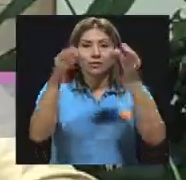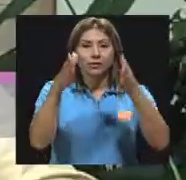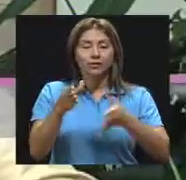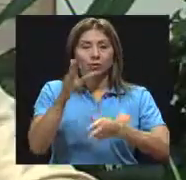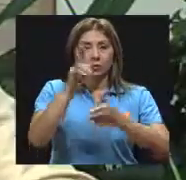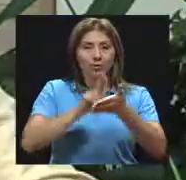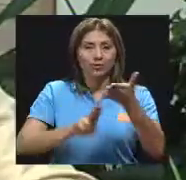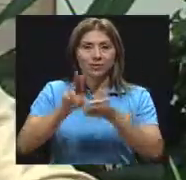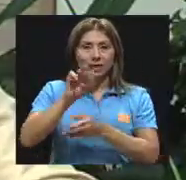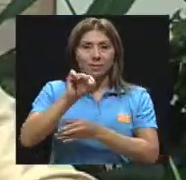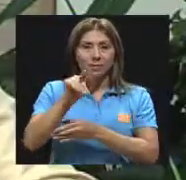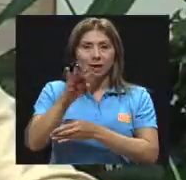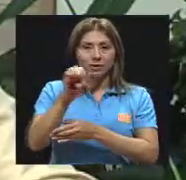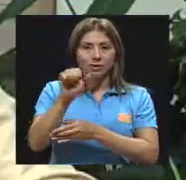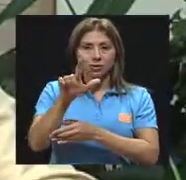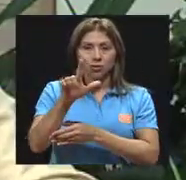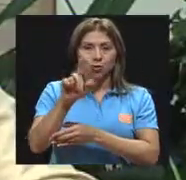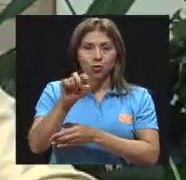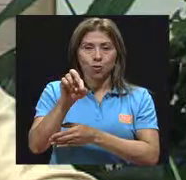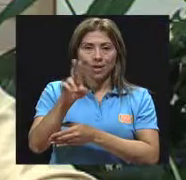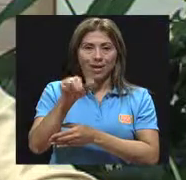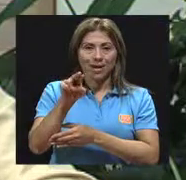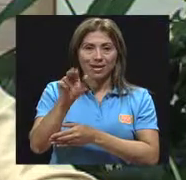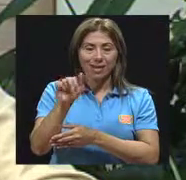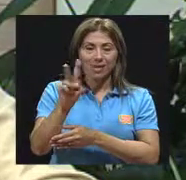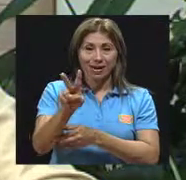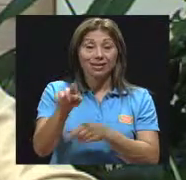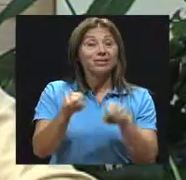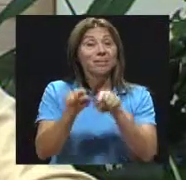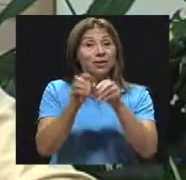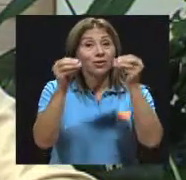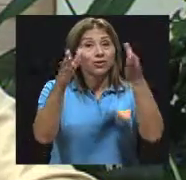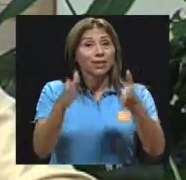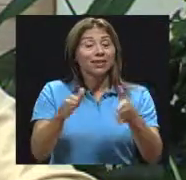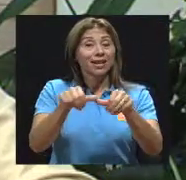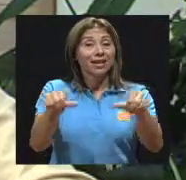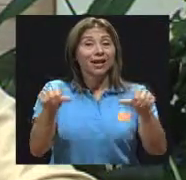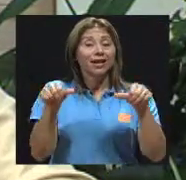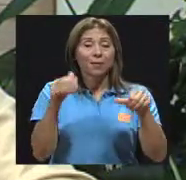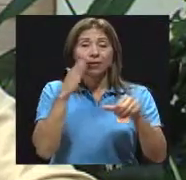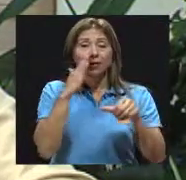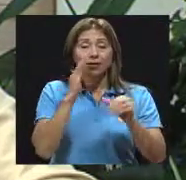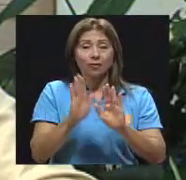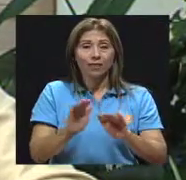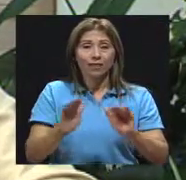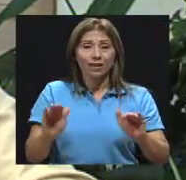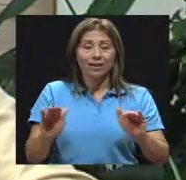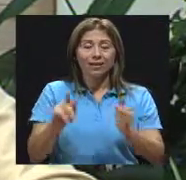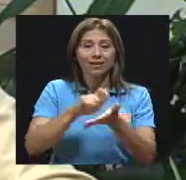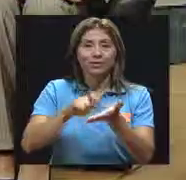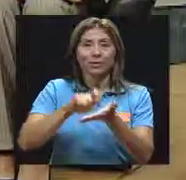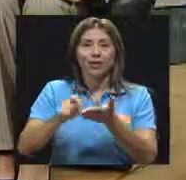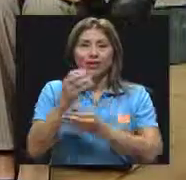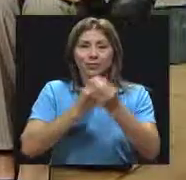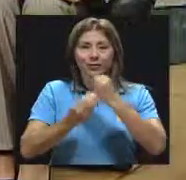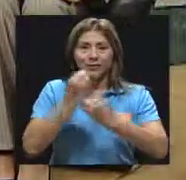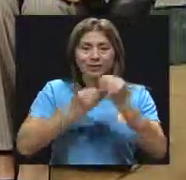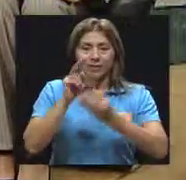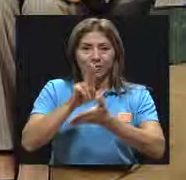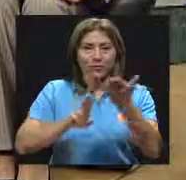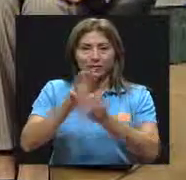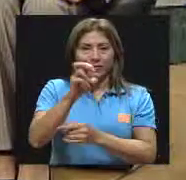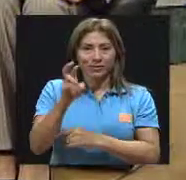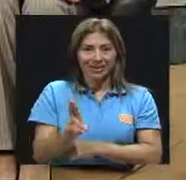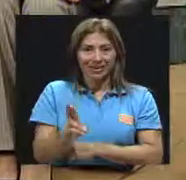Marisol Ureña Vargas, ella además es docente del área materno infantil de la Escuela de Nutrición de la Universidad de Costa Rica. Y hemos estado